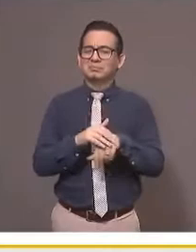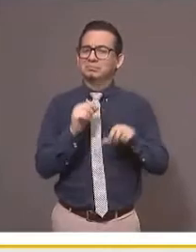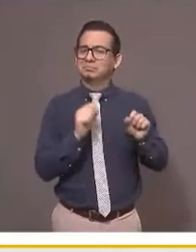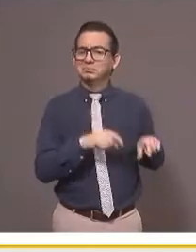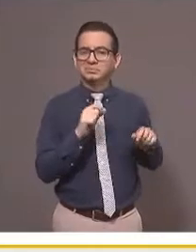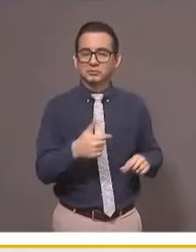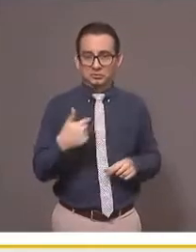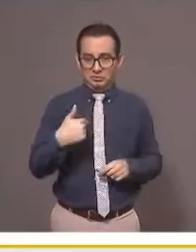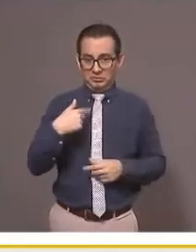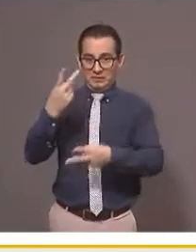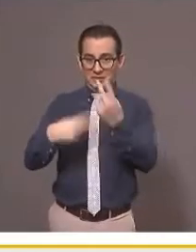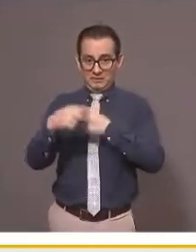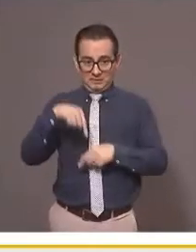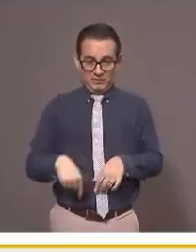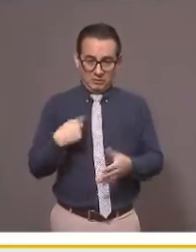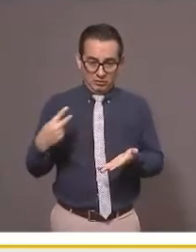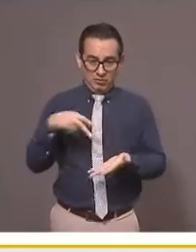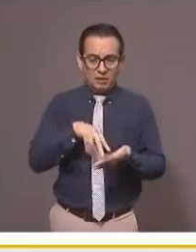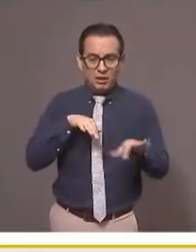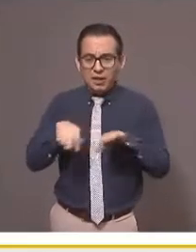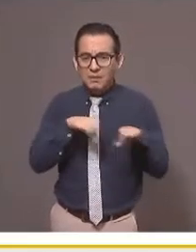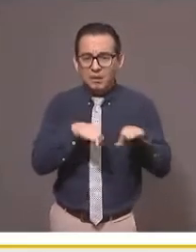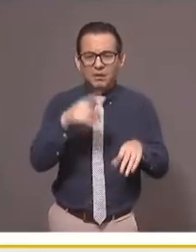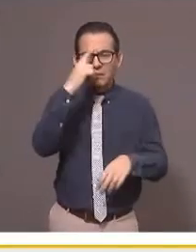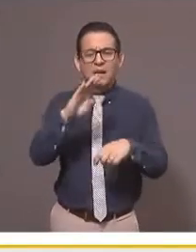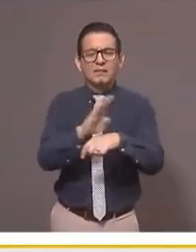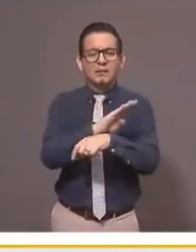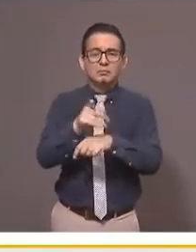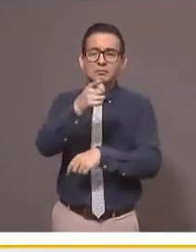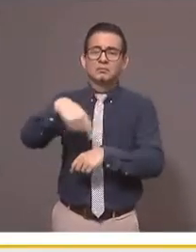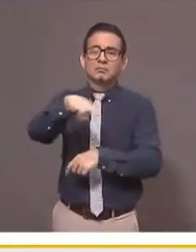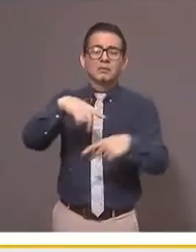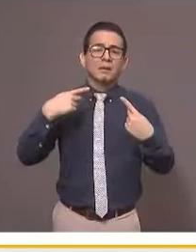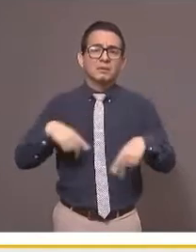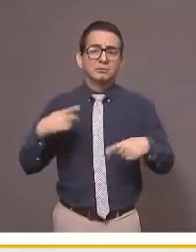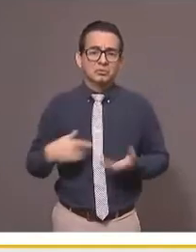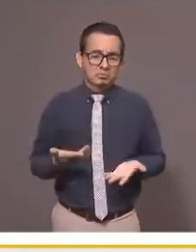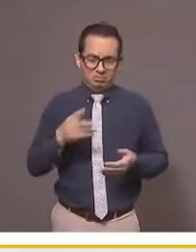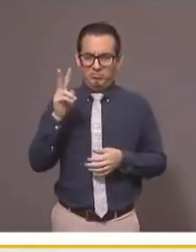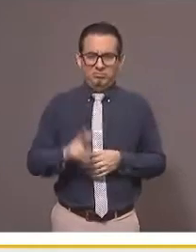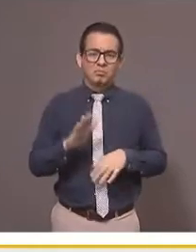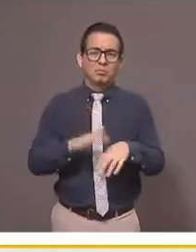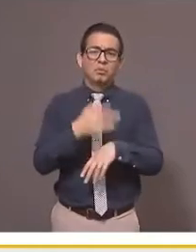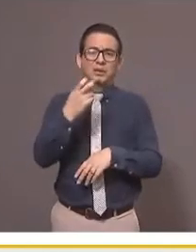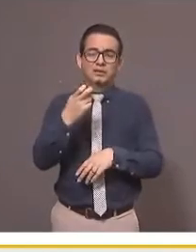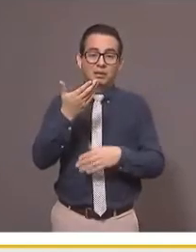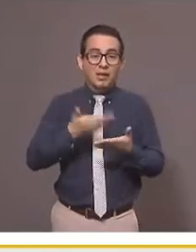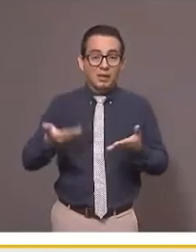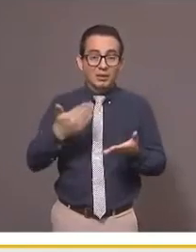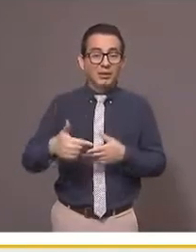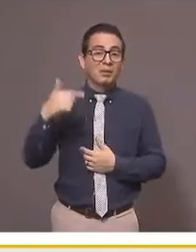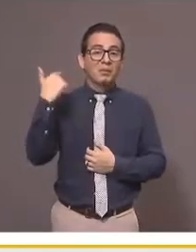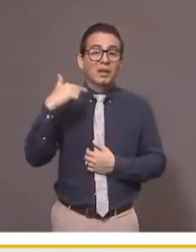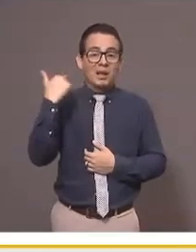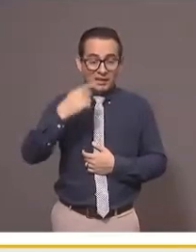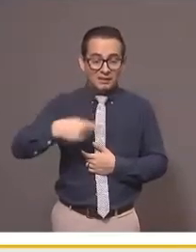Vengo aquí al servicio público a trabajar en beneficio de la gente. Y por último, claro, Guadalajara merece tener